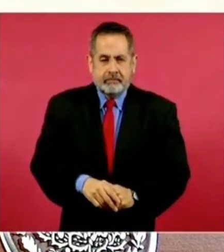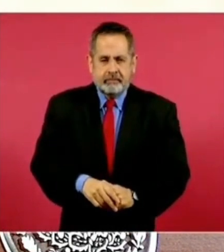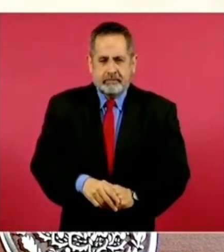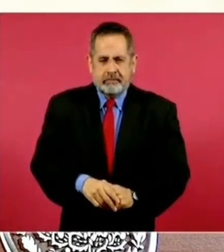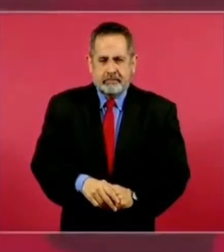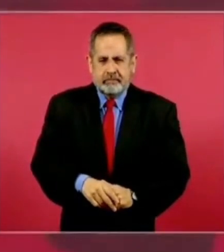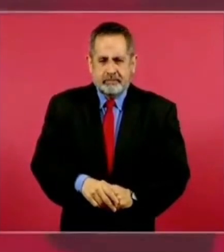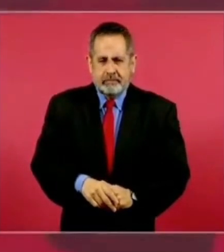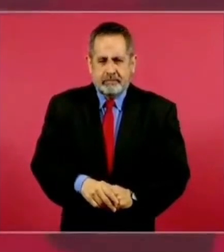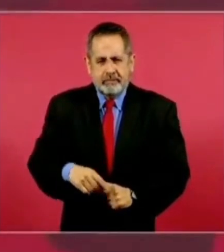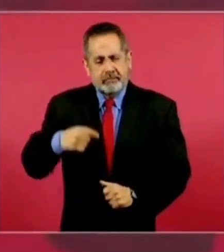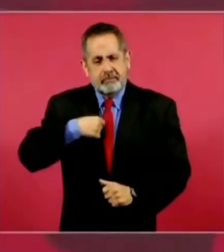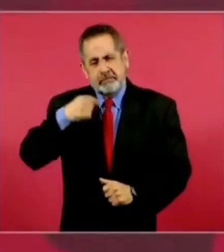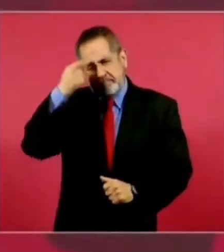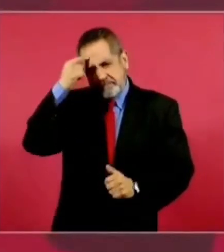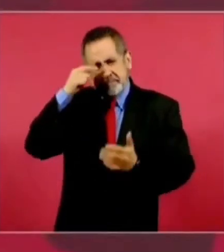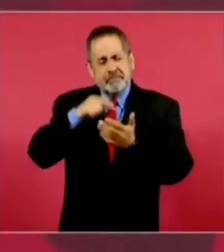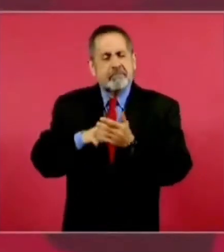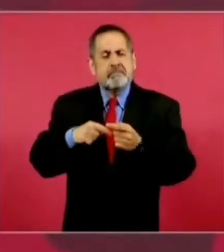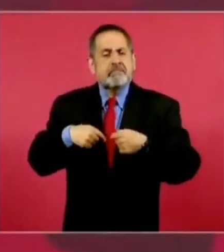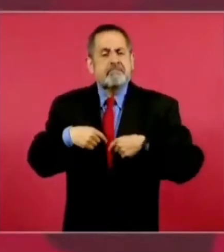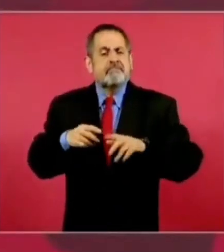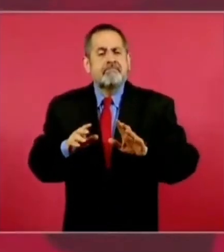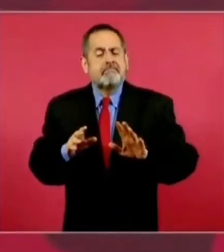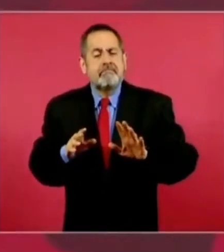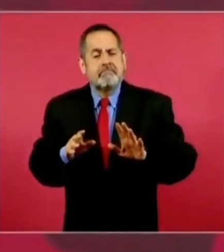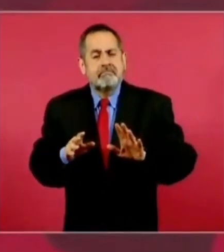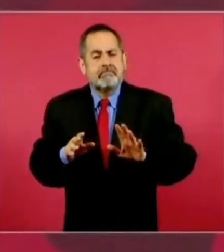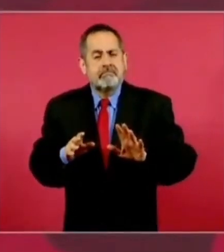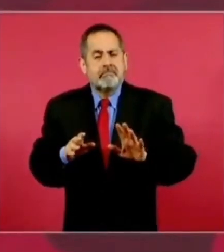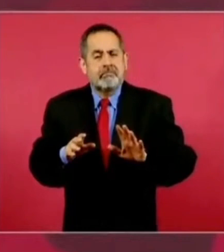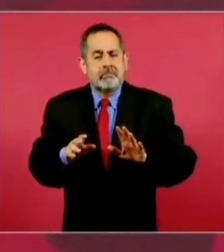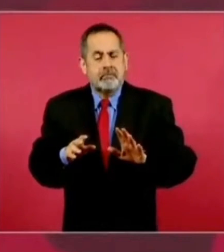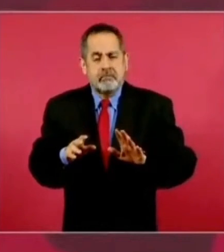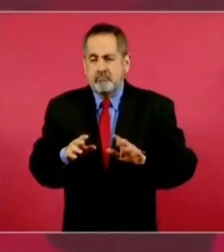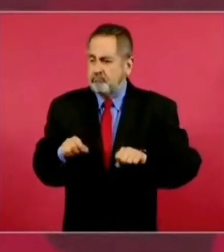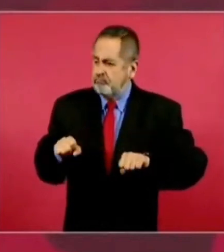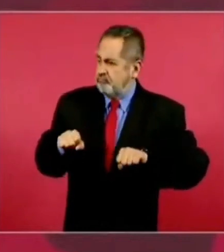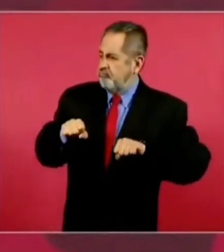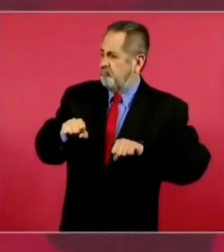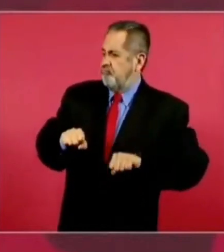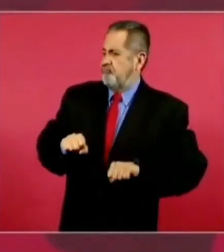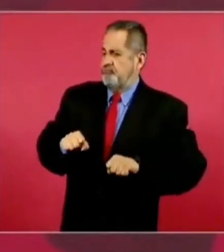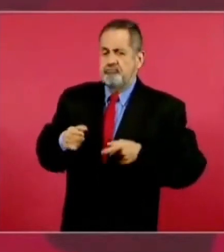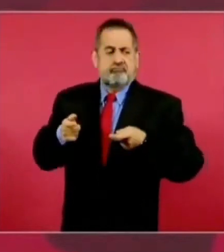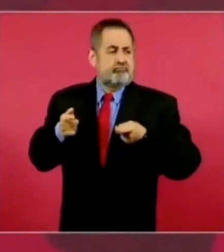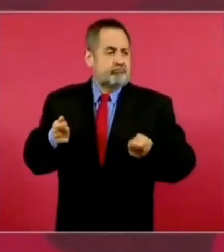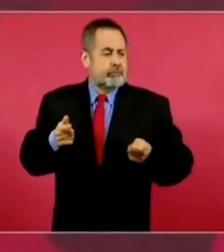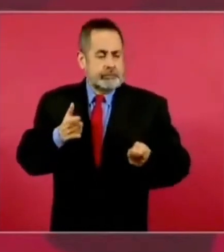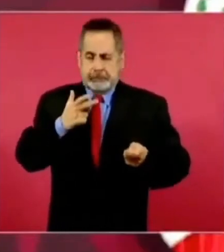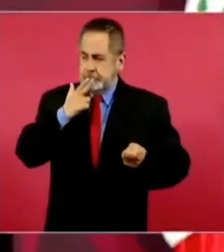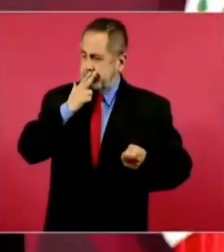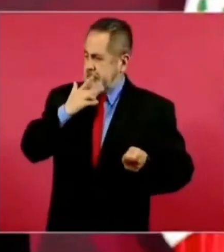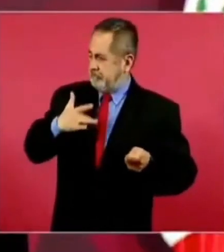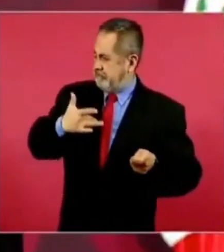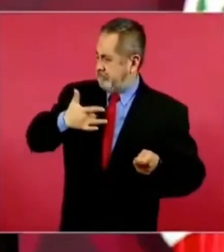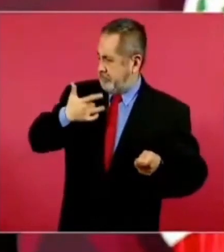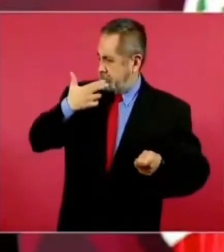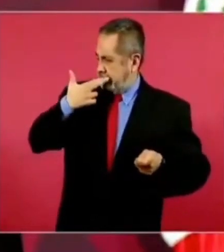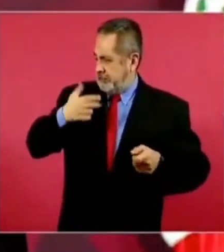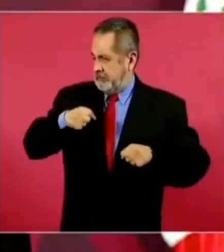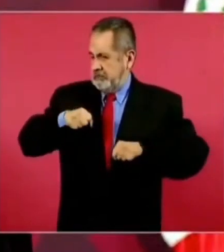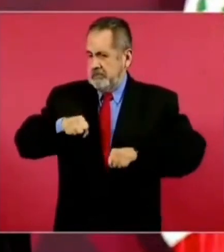sostengo que no hay que tenerle mucho cariño, mucho apego ni al poder